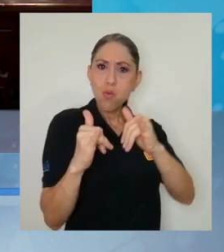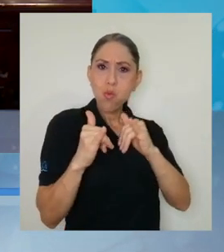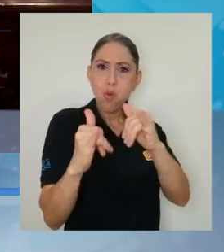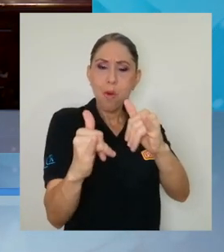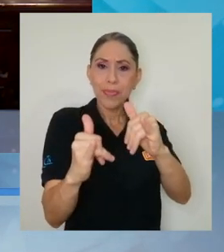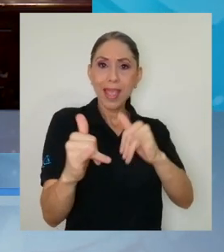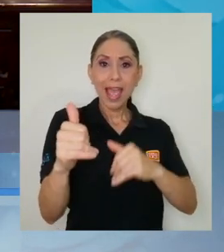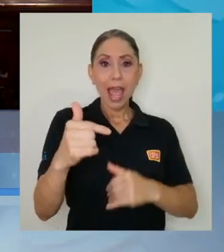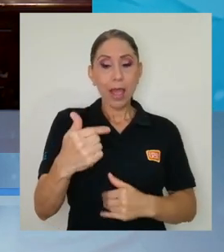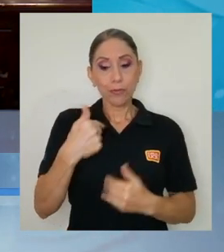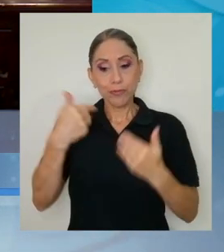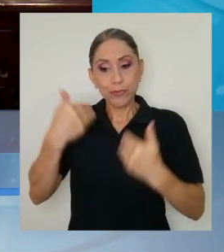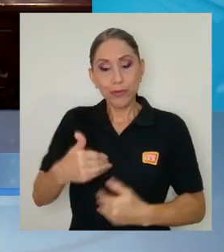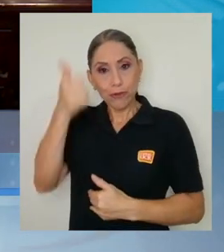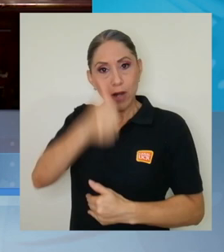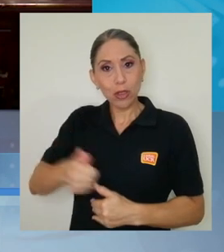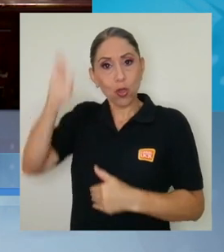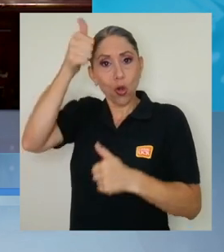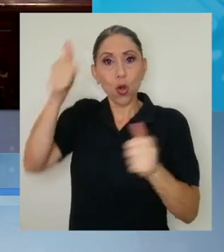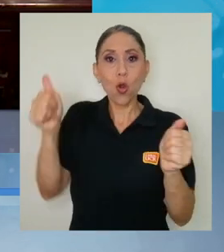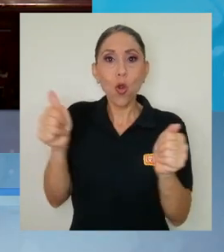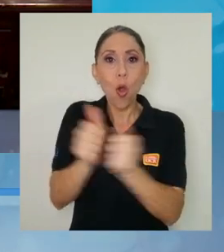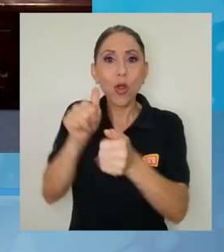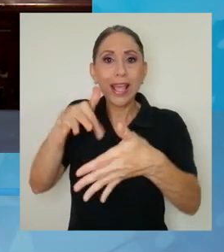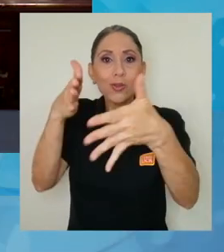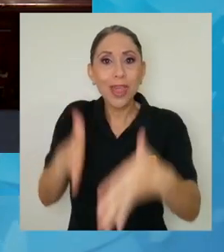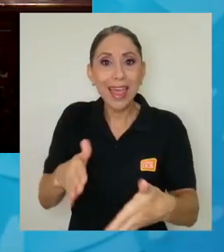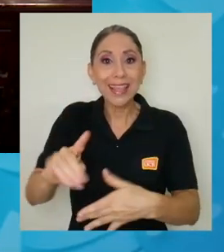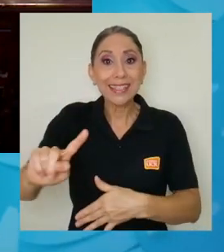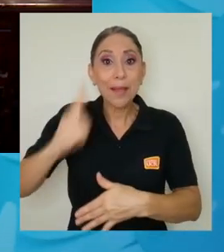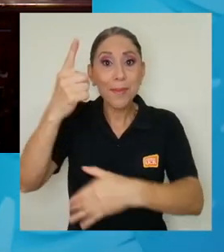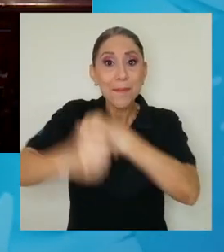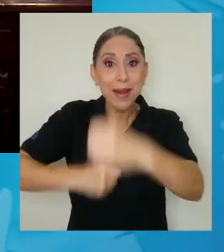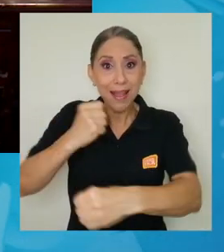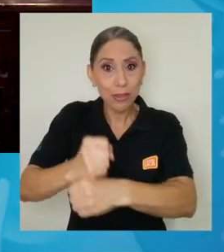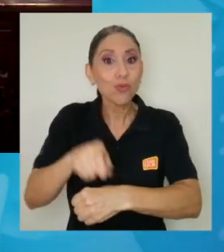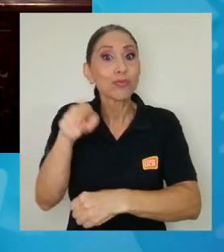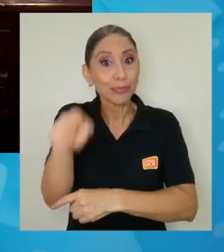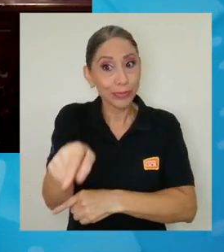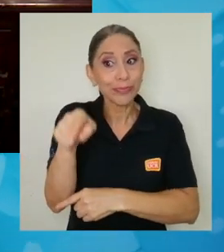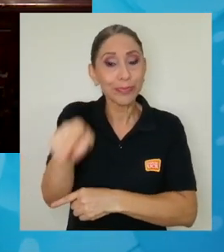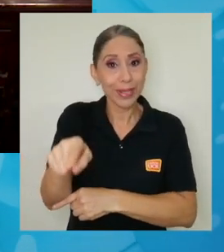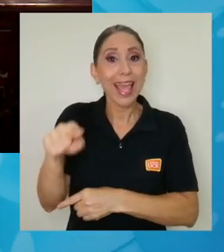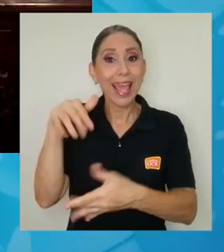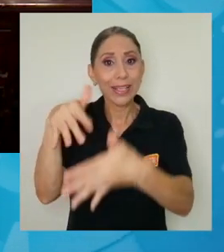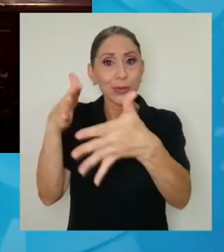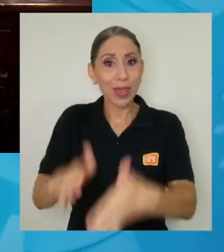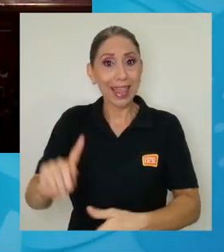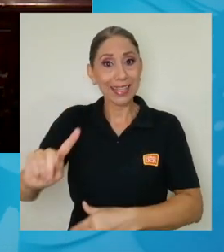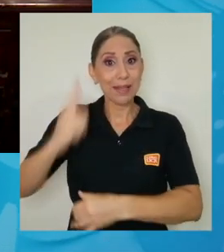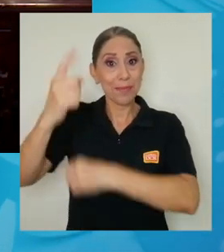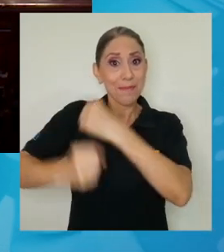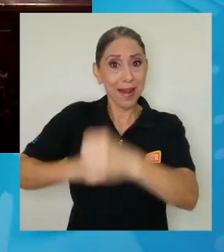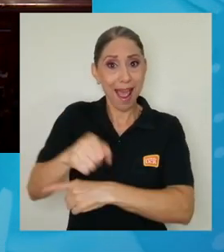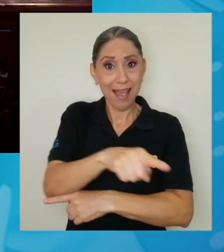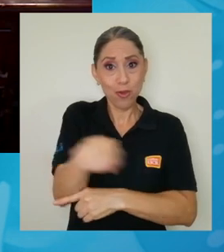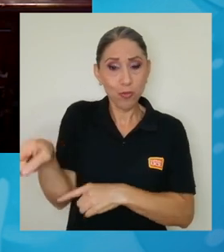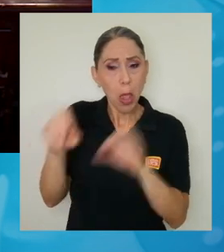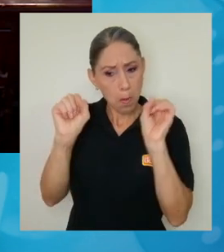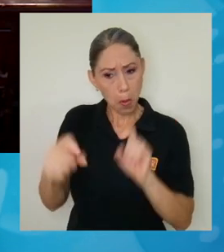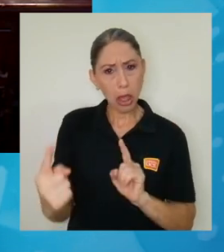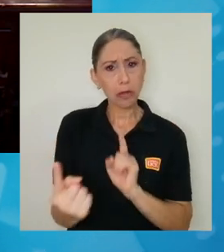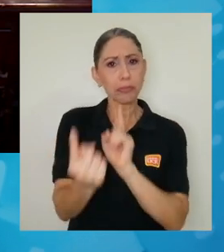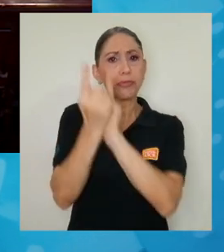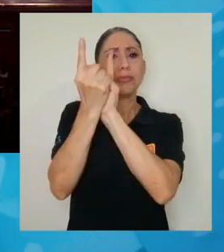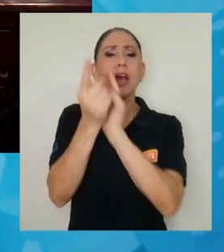estudiantes de primer ingreso, y esto lo quiero resaltar, son estudiantes de primer ingreso sobre diferentes